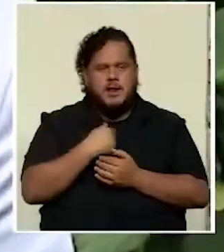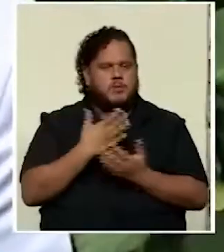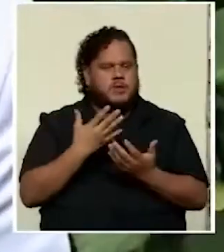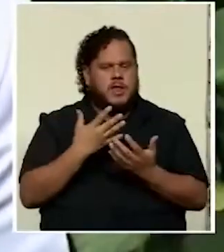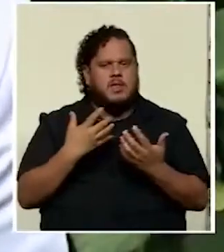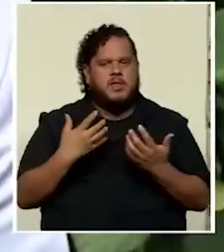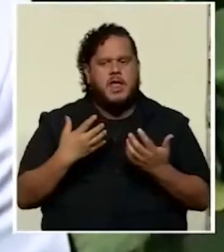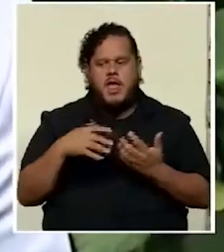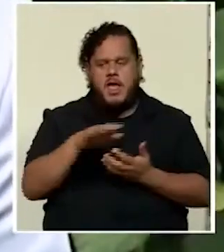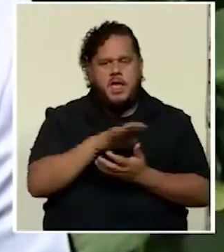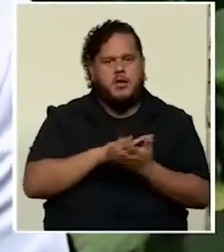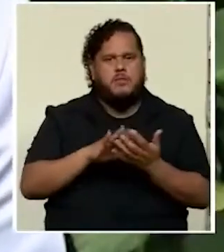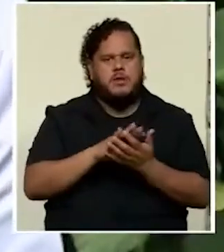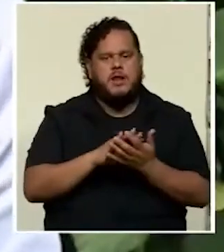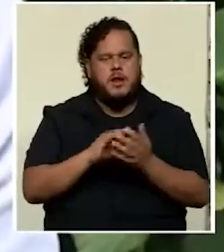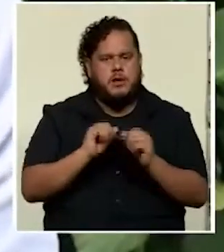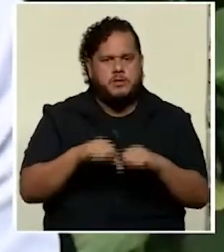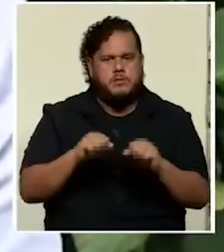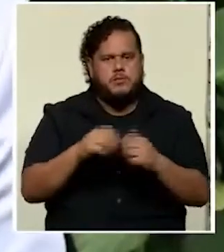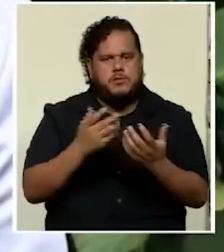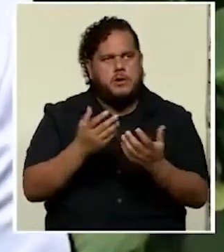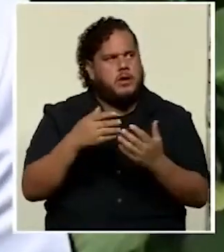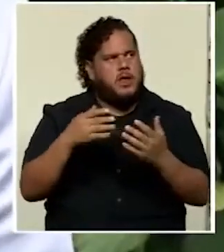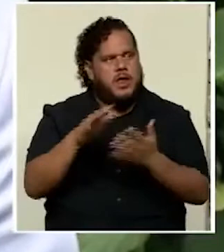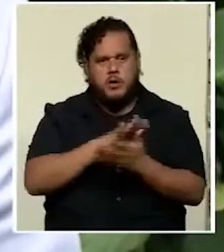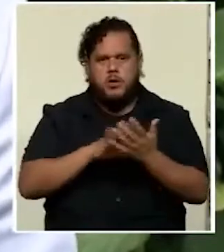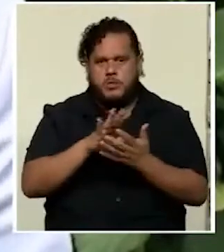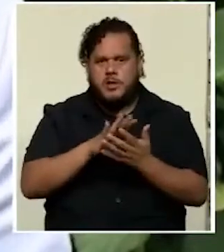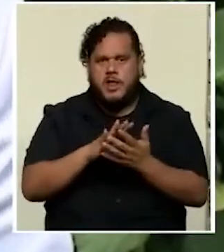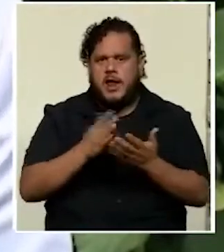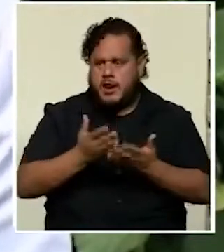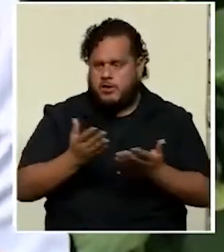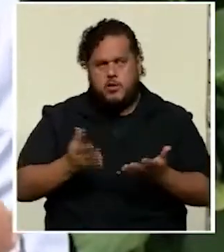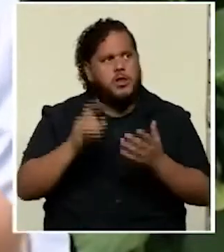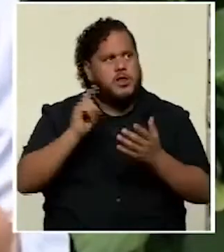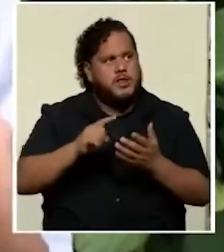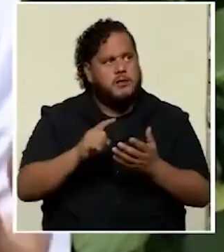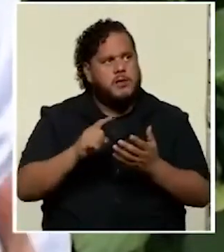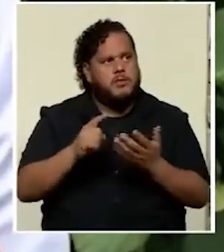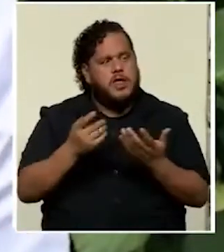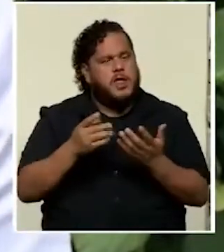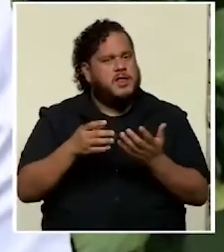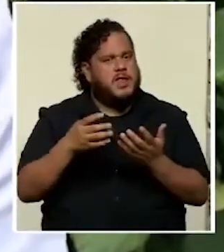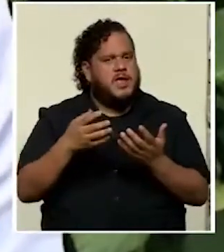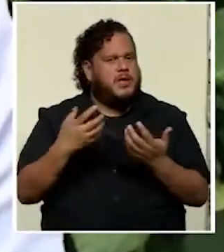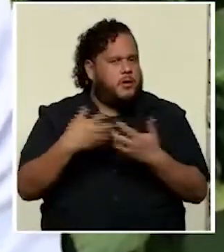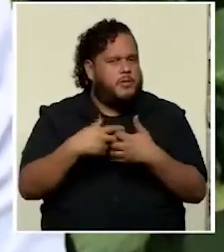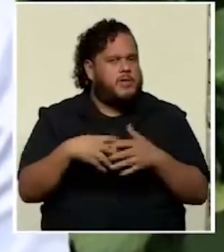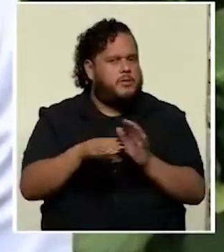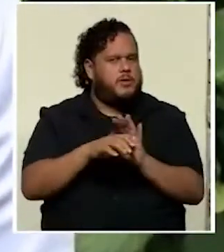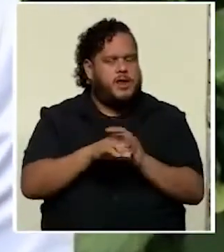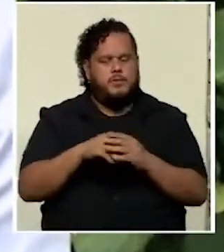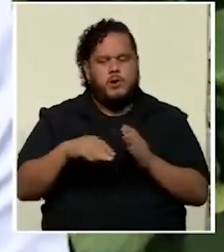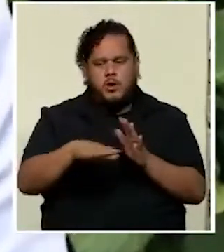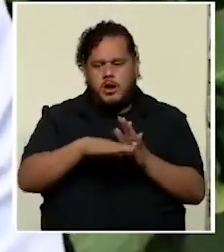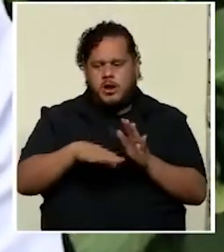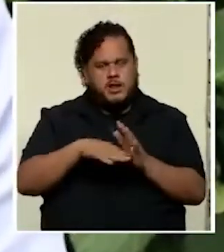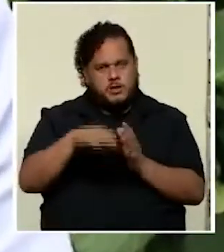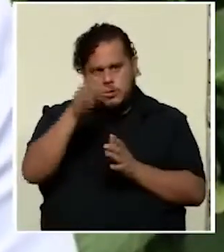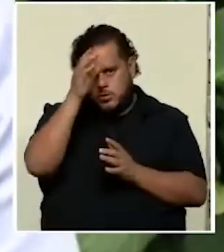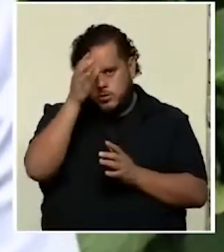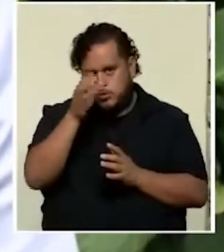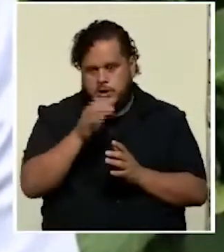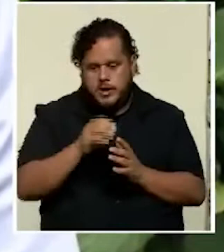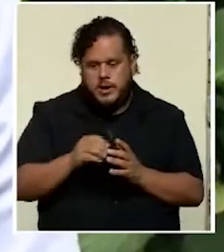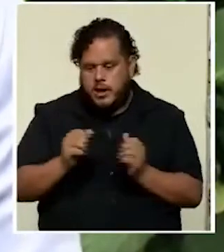posibilidades combinar recursos lo que hay que hacer es cuadrarlo combinar por ejemplo el sector cultura con el sector